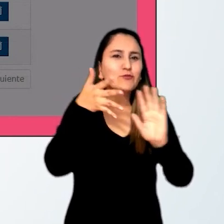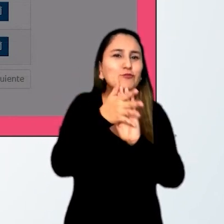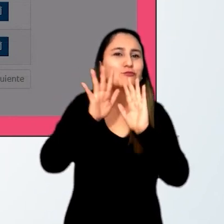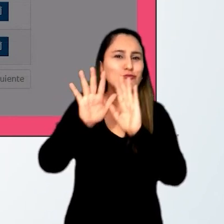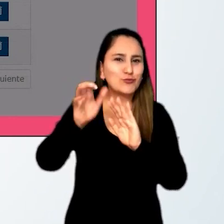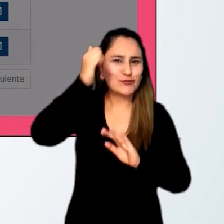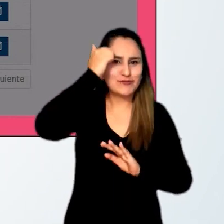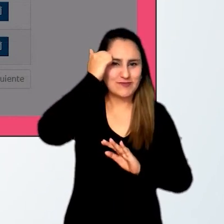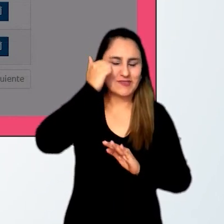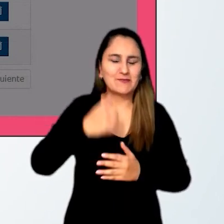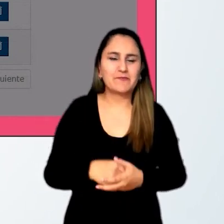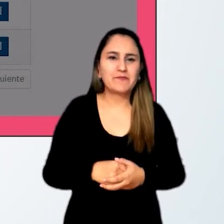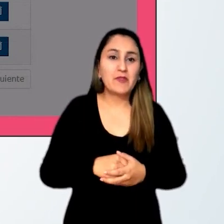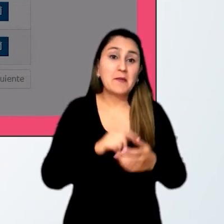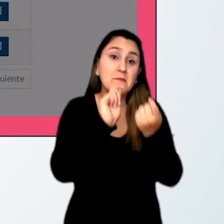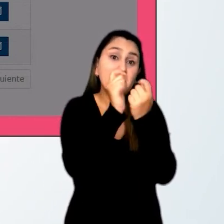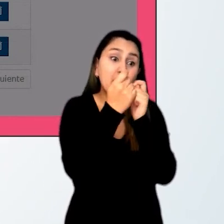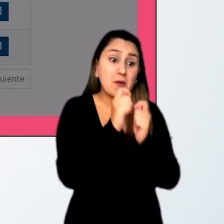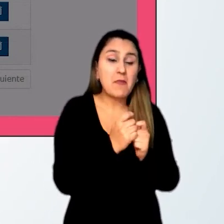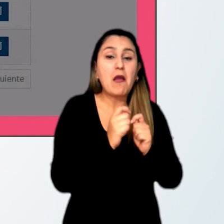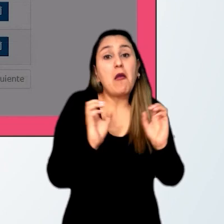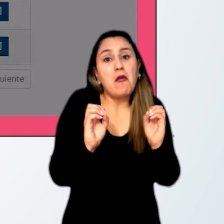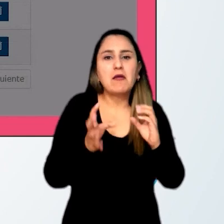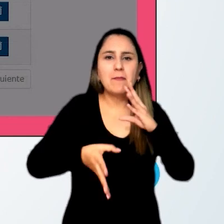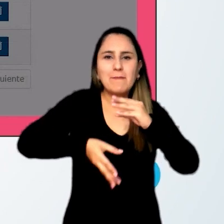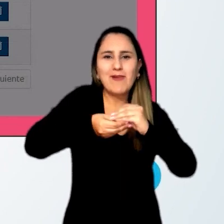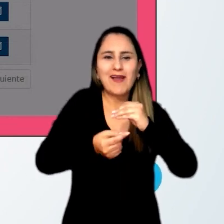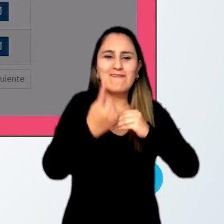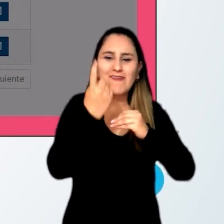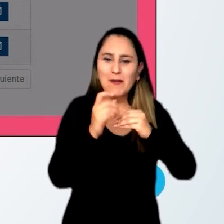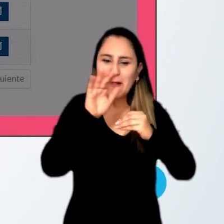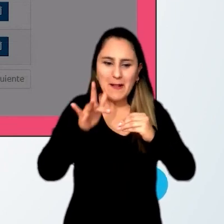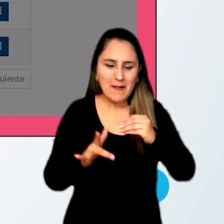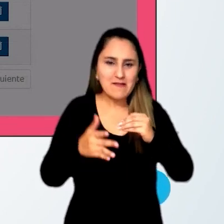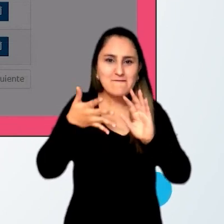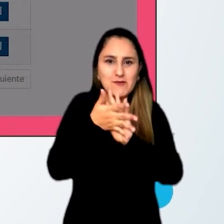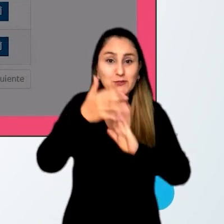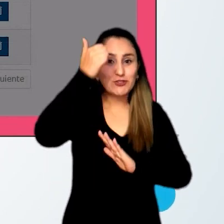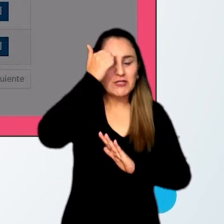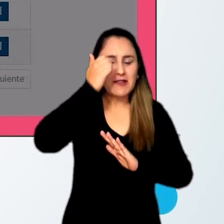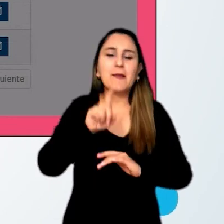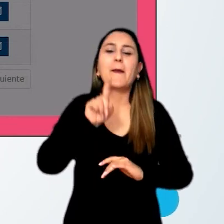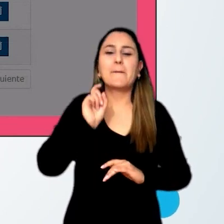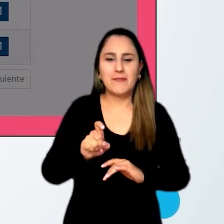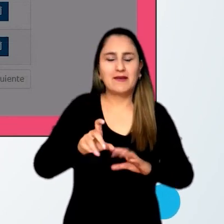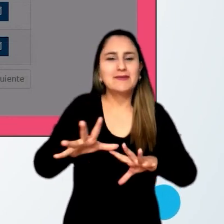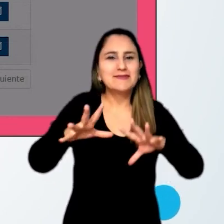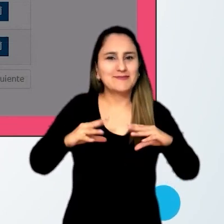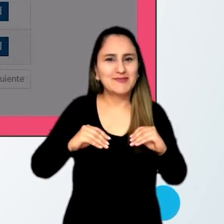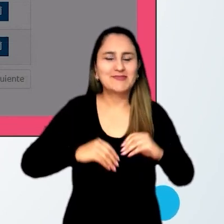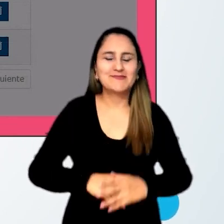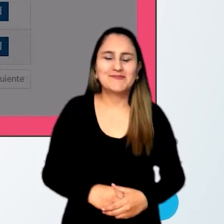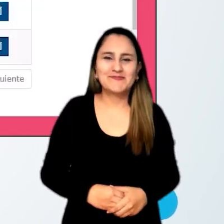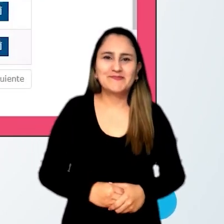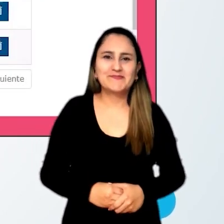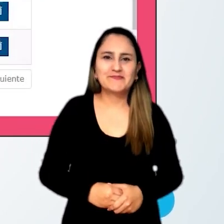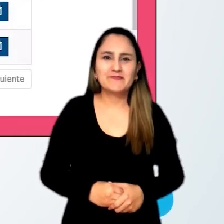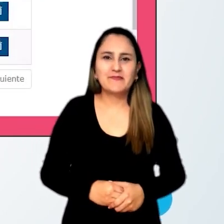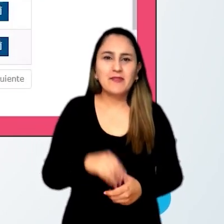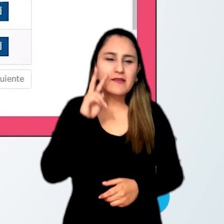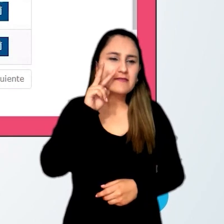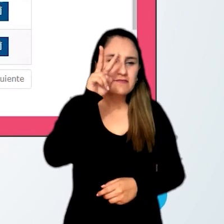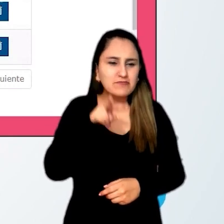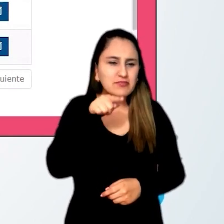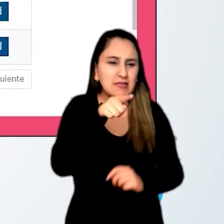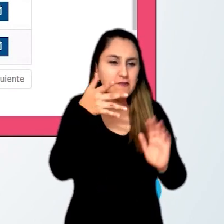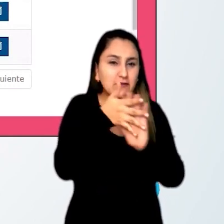docente. Corrija o incluya la información faltante del docente y dé clic en aceptar. Verifique